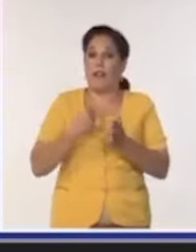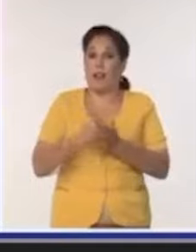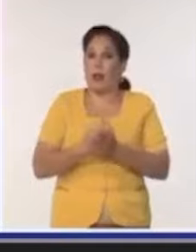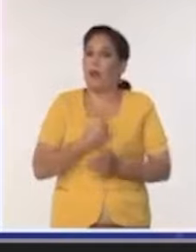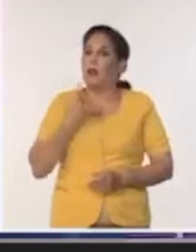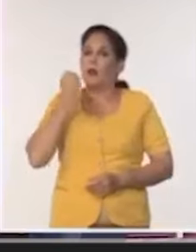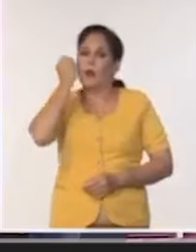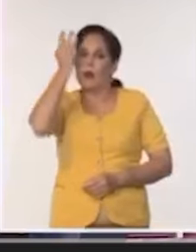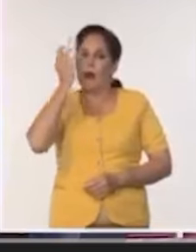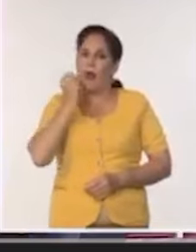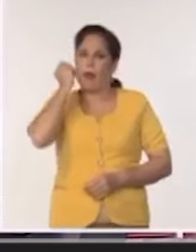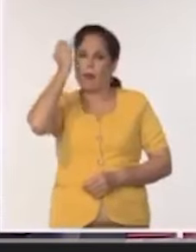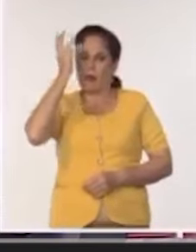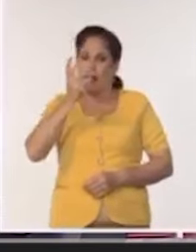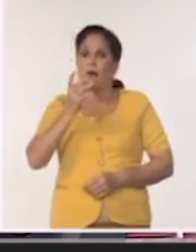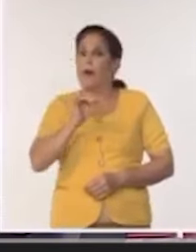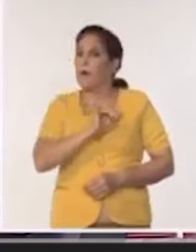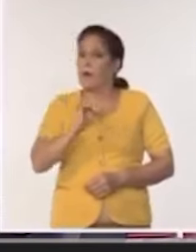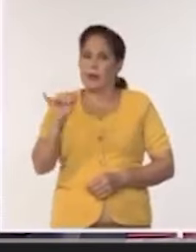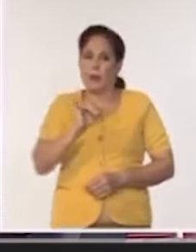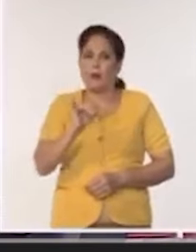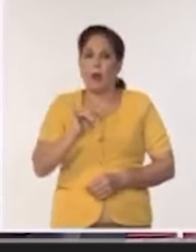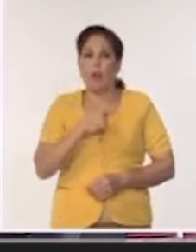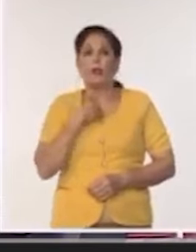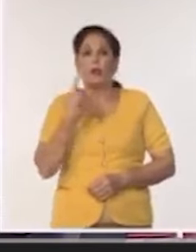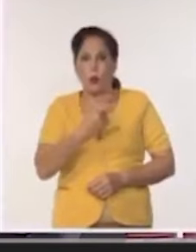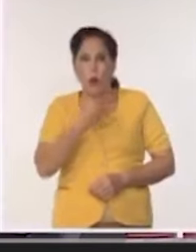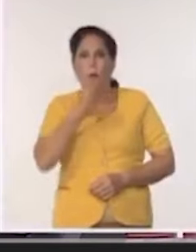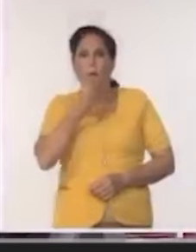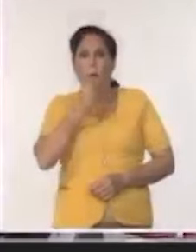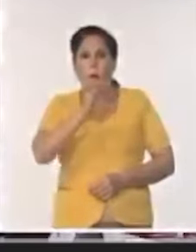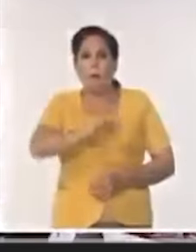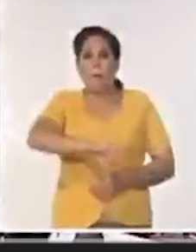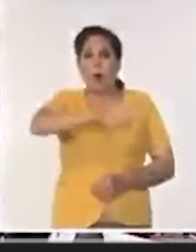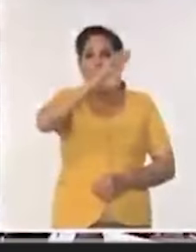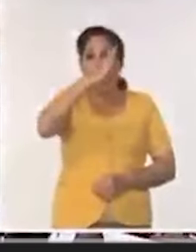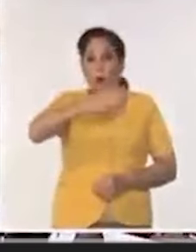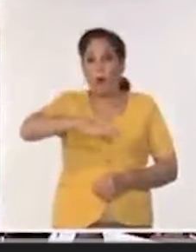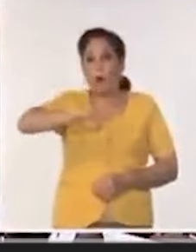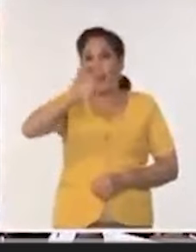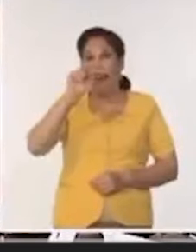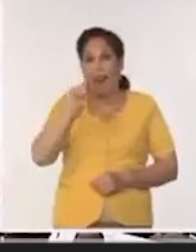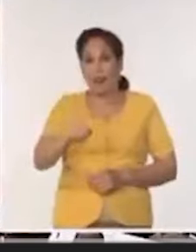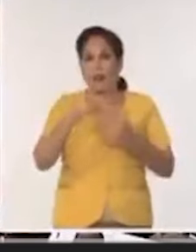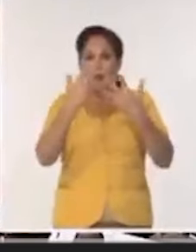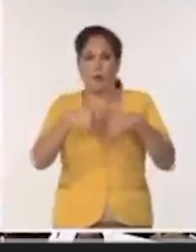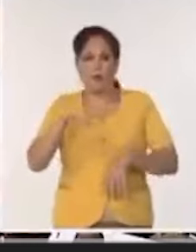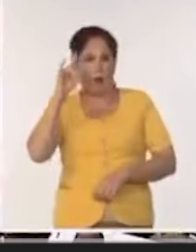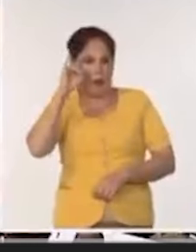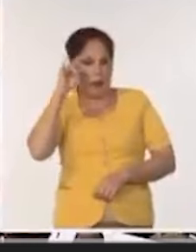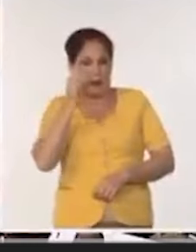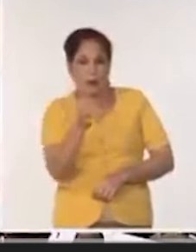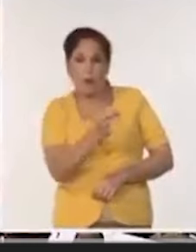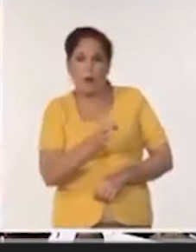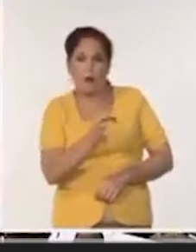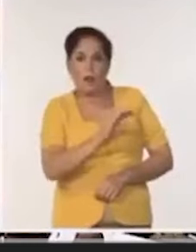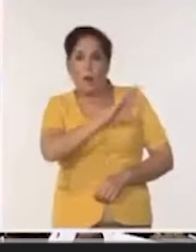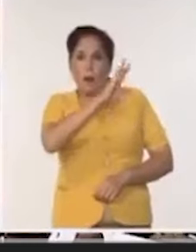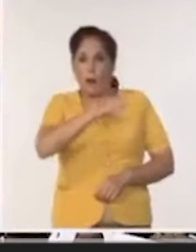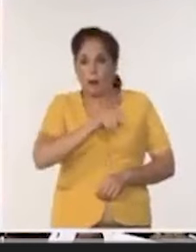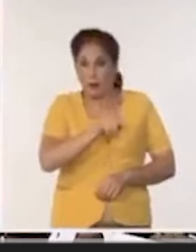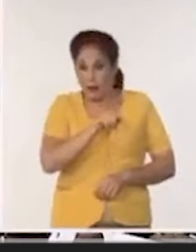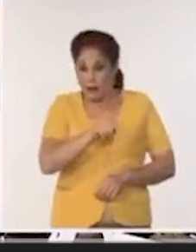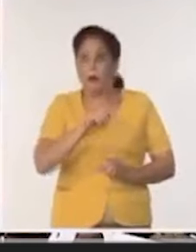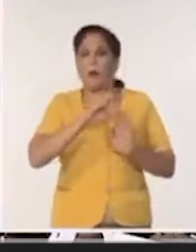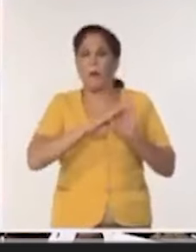creativa. Yo creo que la montaña tiene que ser capaz de producir su leche. Y la montaña y los municipios de montaña tienen que tener un programa de